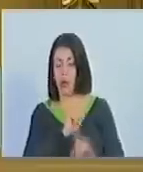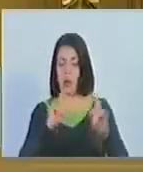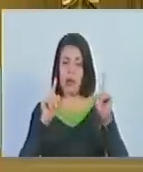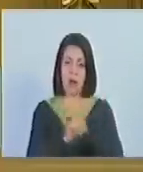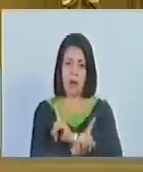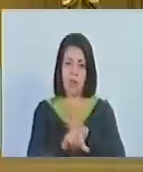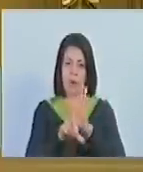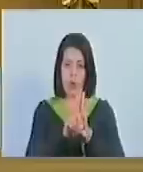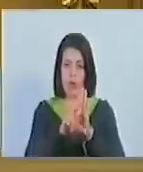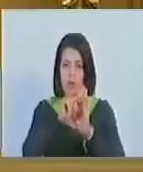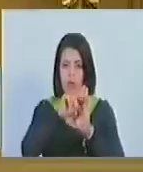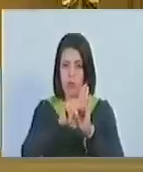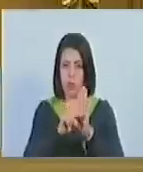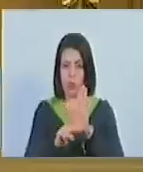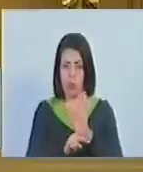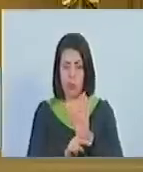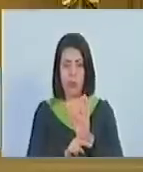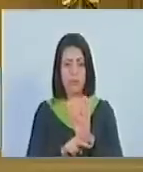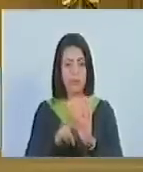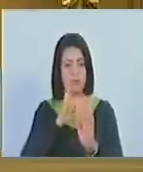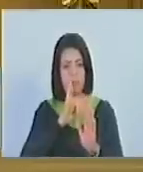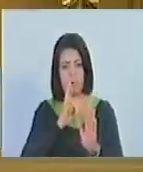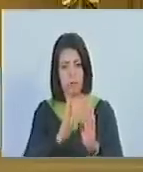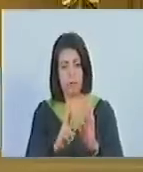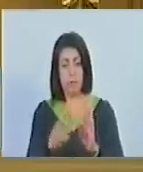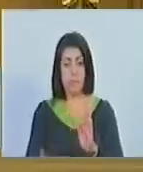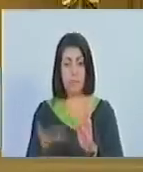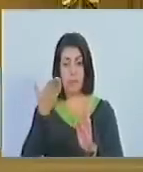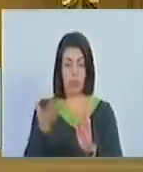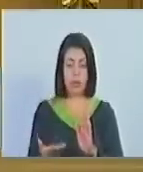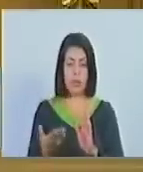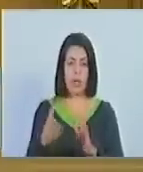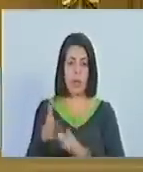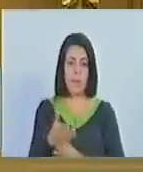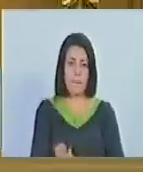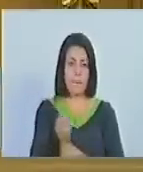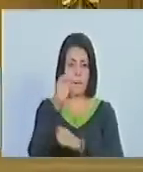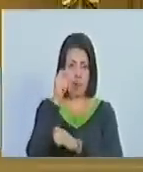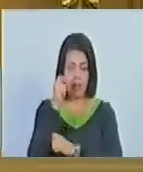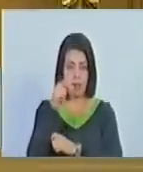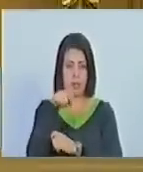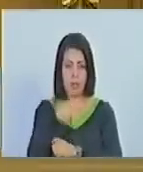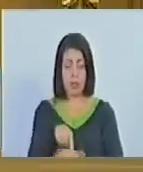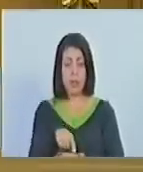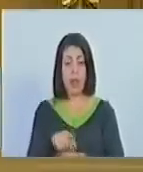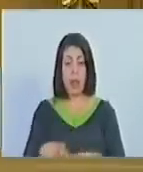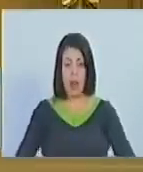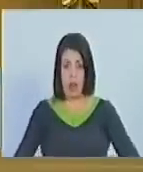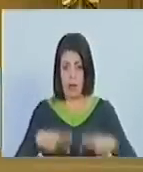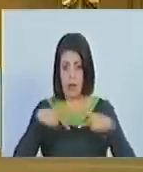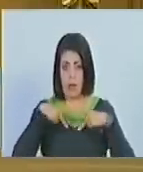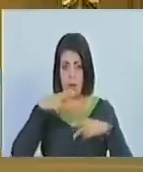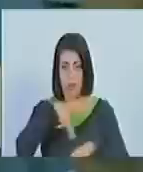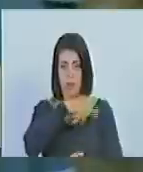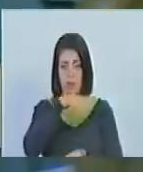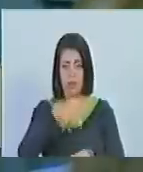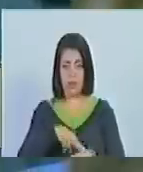de esta normativa responden a la importancia de la pesca y la acuicultura para la vida nacional